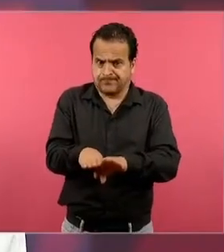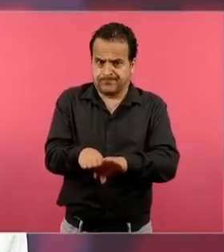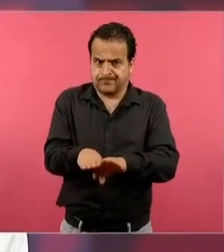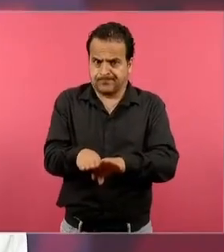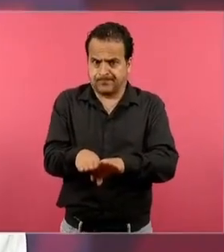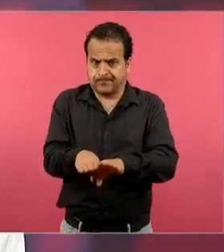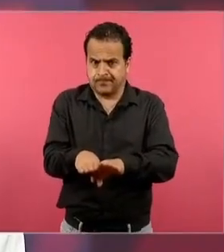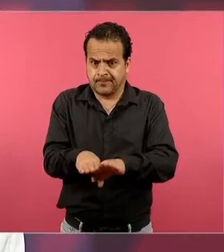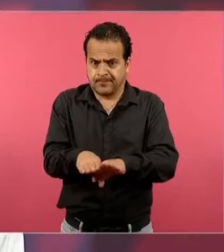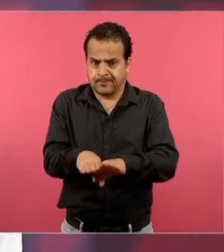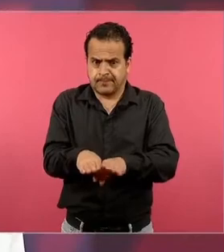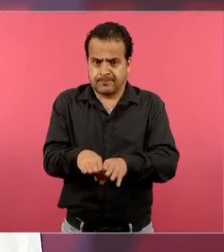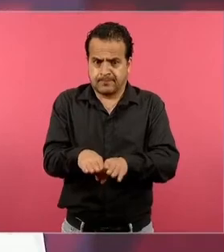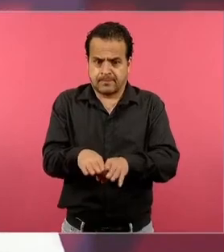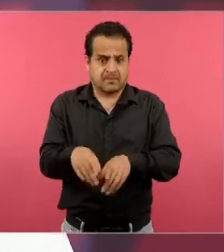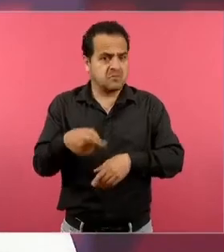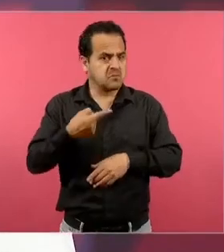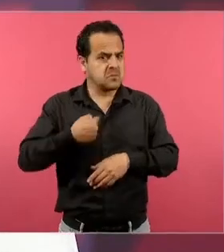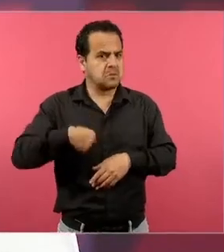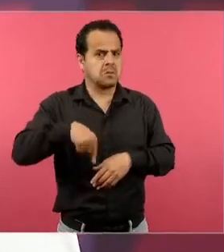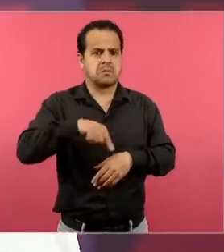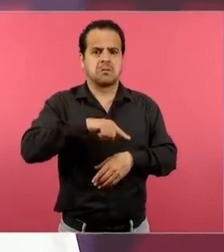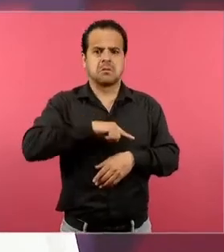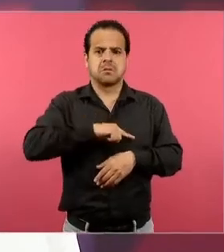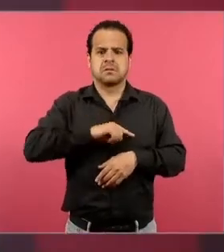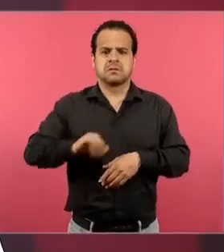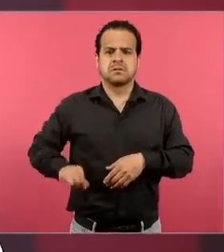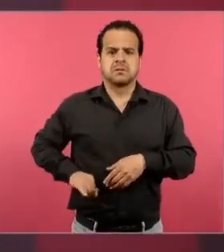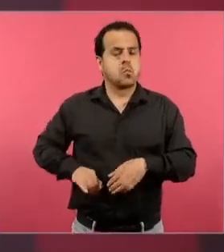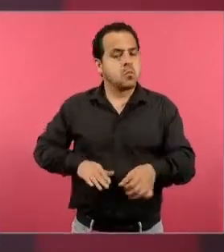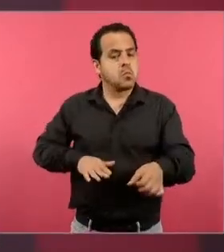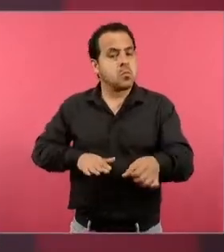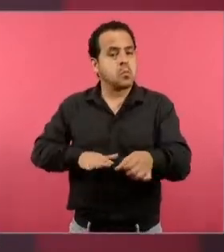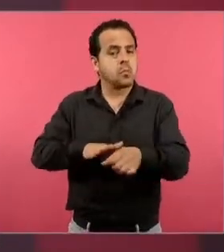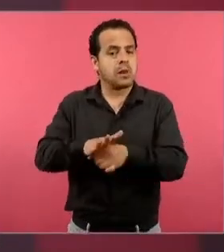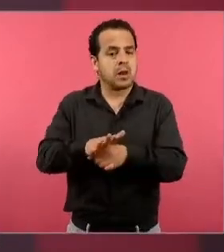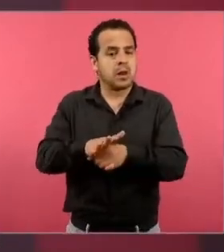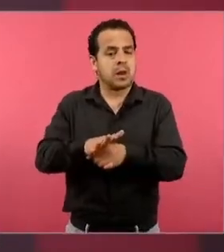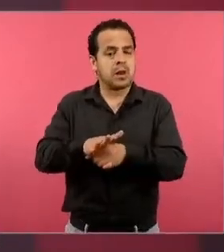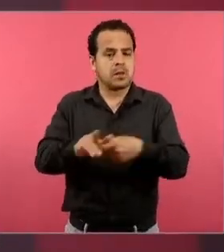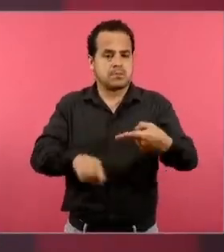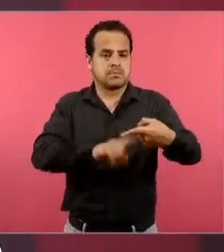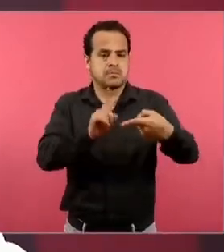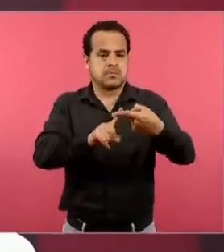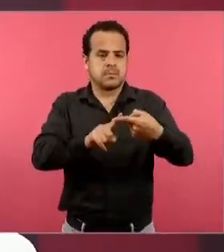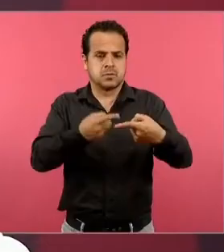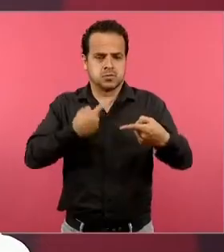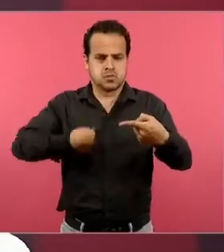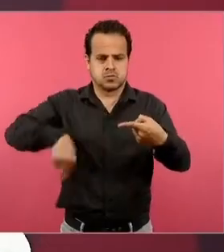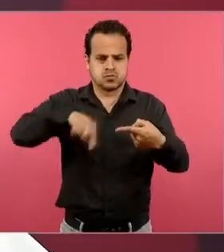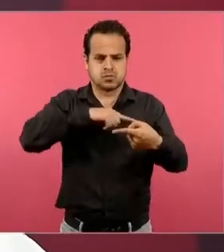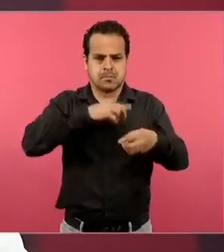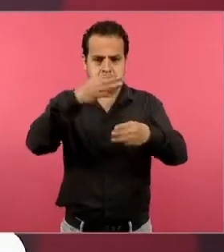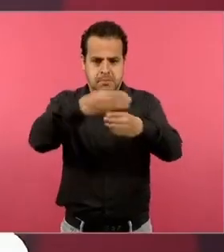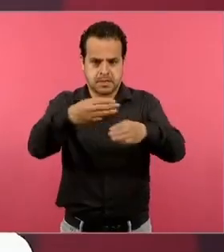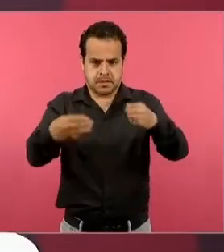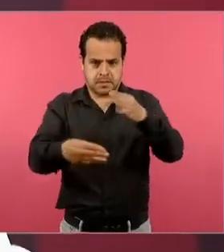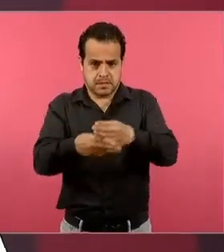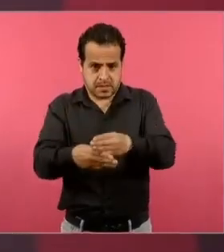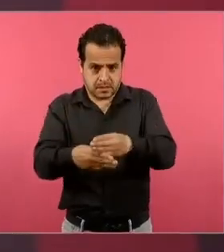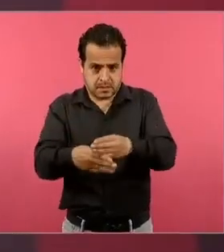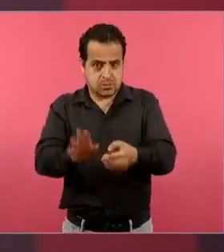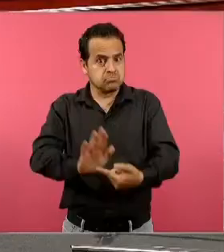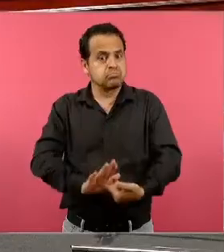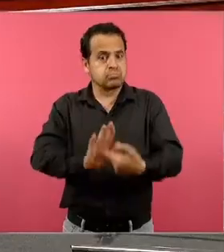a lo que a nosotros nos interesa ahorita es que primero se conozca qué es lo que estamos presentando. Entonces, permítanos, si quieres,